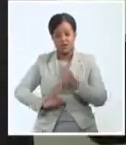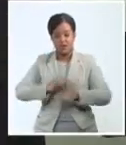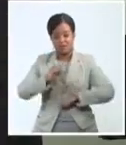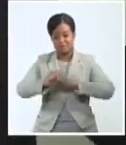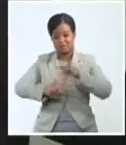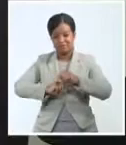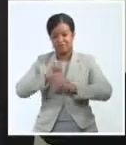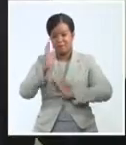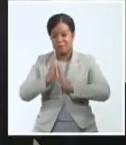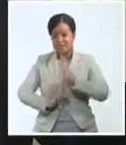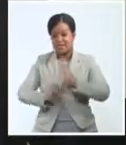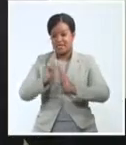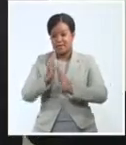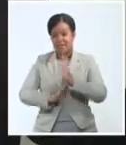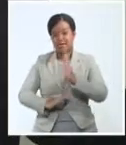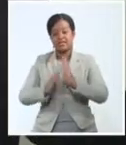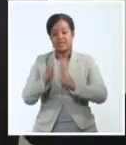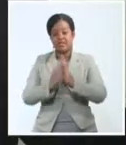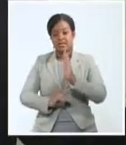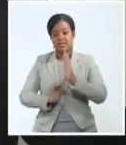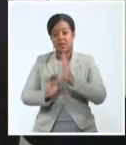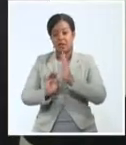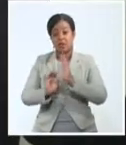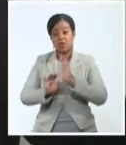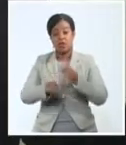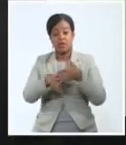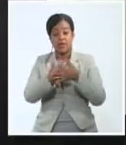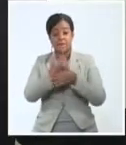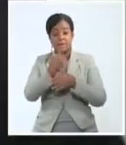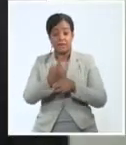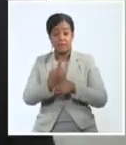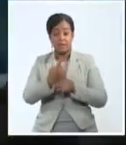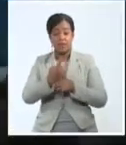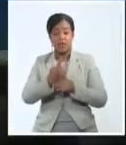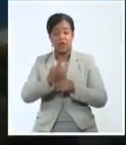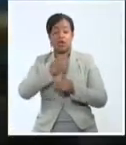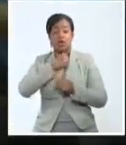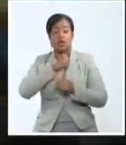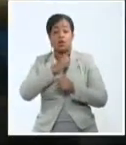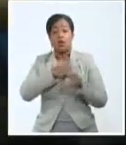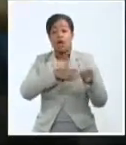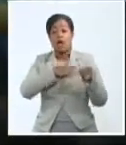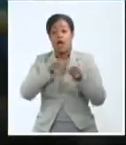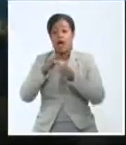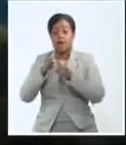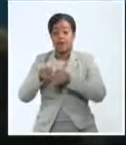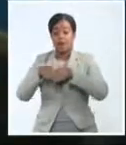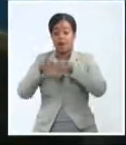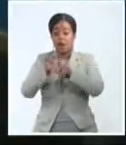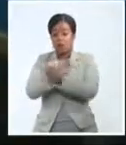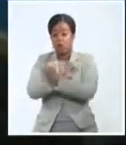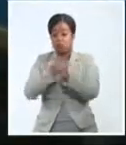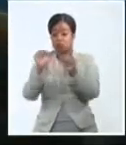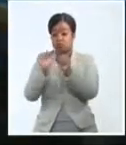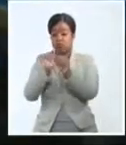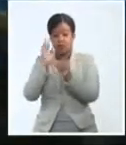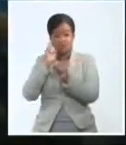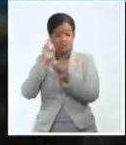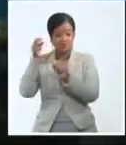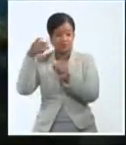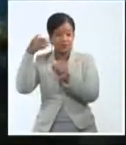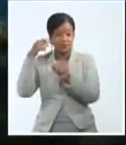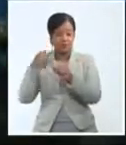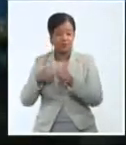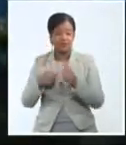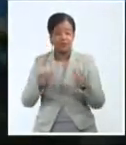esos primeros meses, desde el primero de enero hasta el día de la explosión del buque la cubre. La caja negra es una película del director